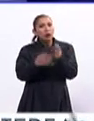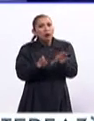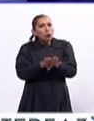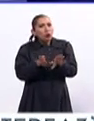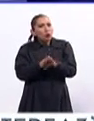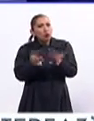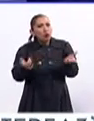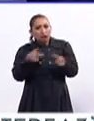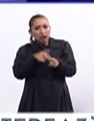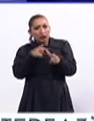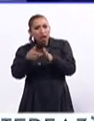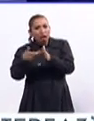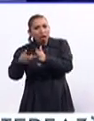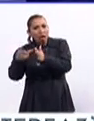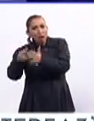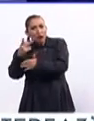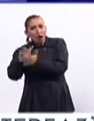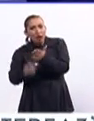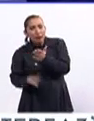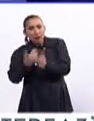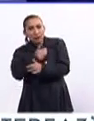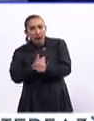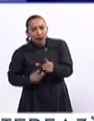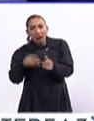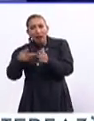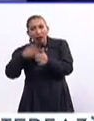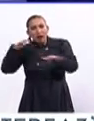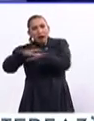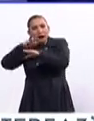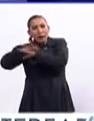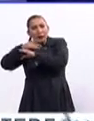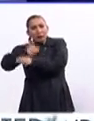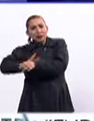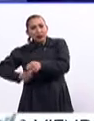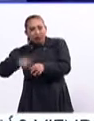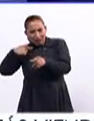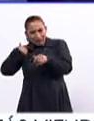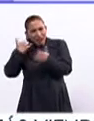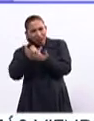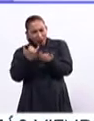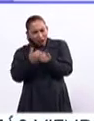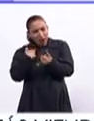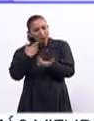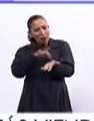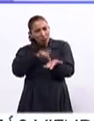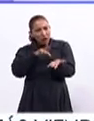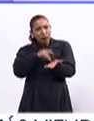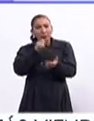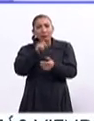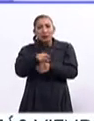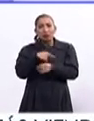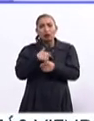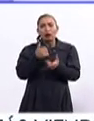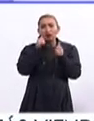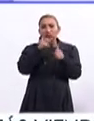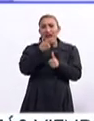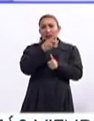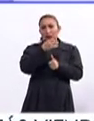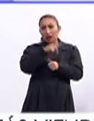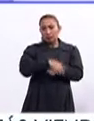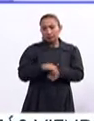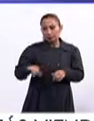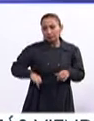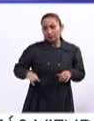programa, esta alianza? ¿Siguen los presidentes entusiasmados con invertir la educación a los hispanos? Es